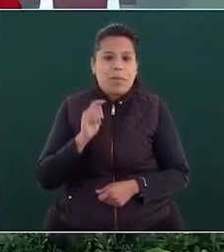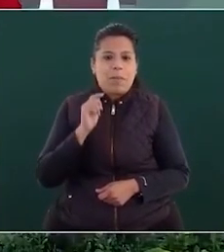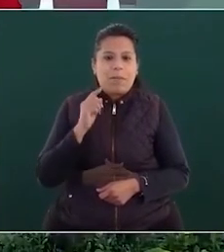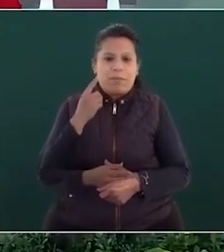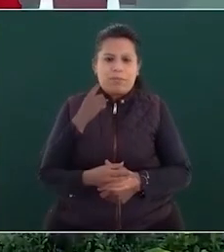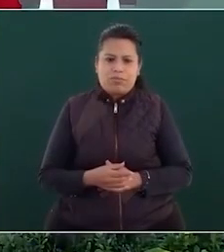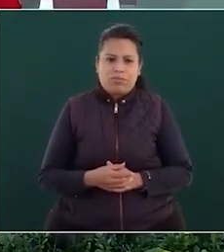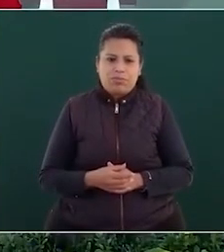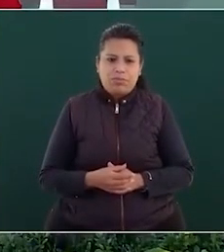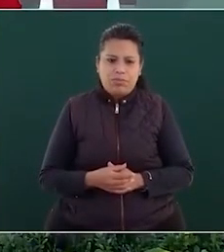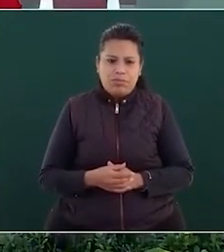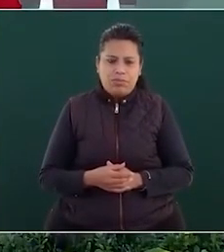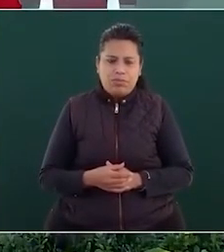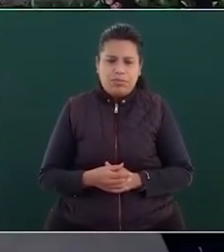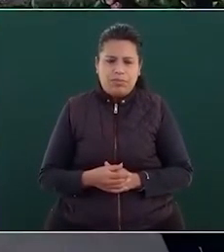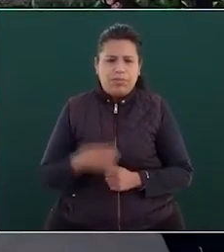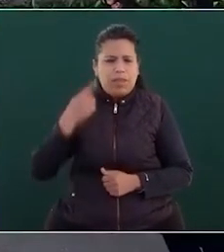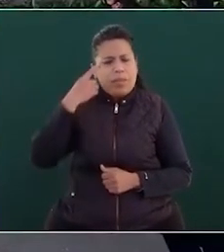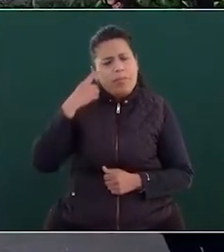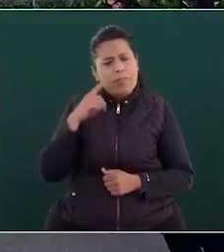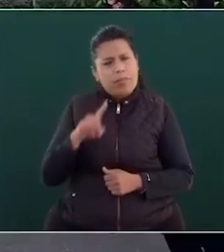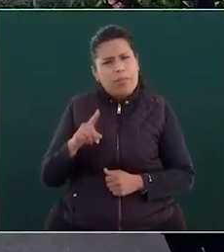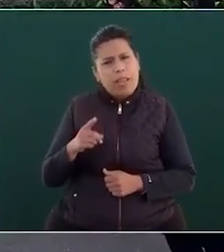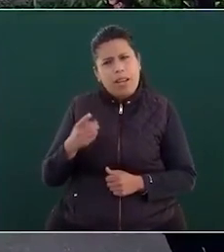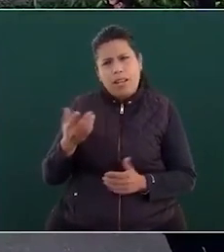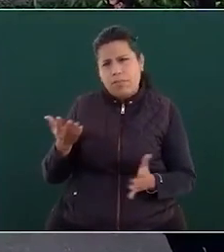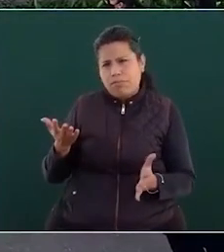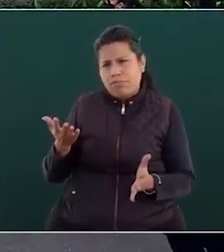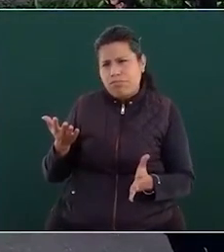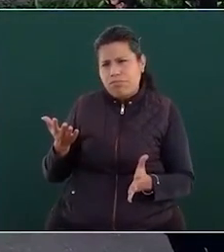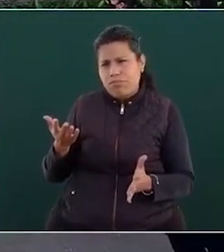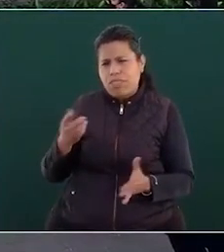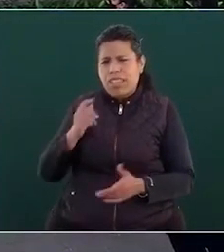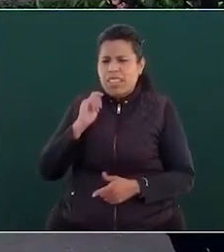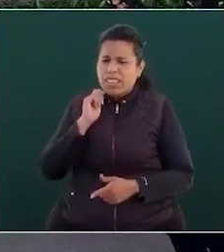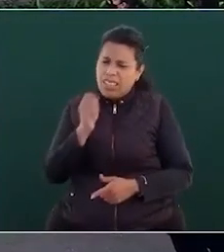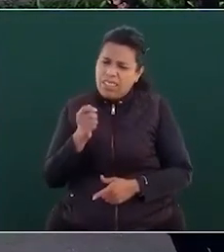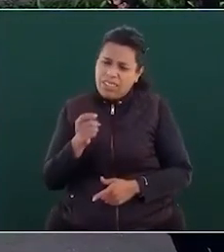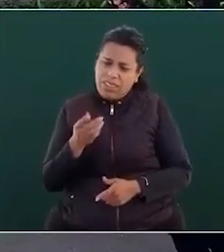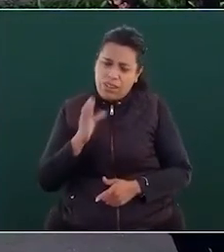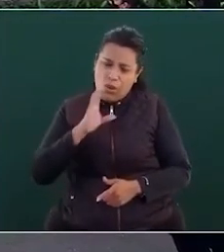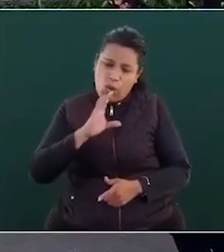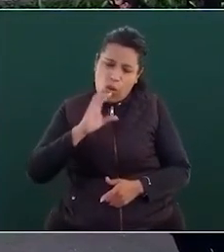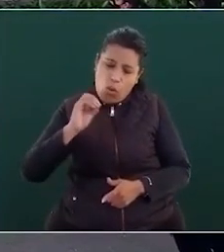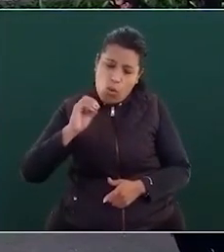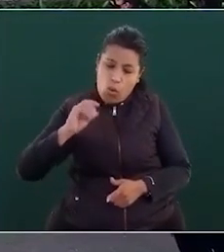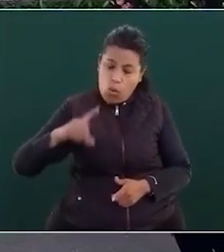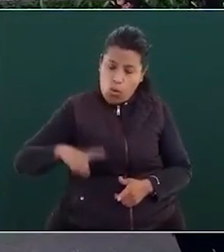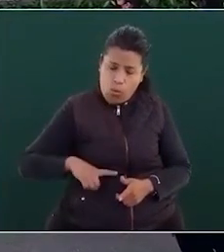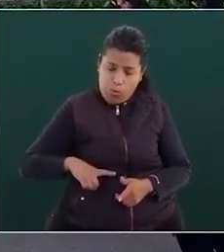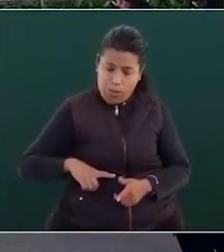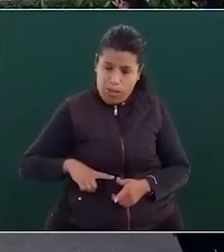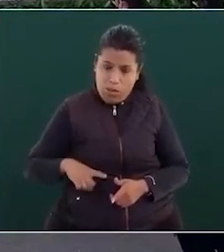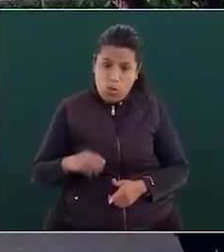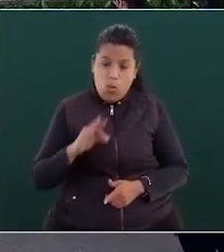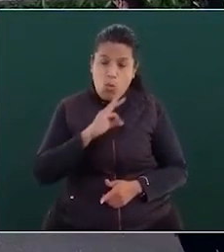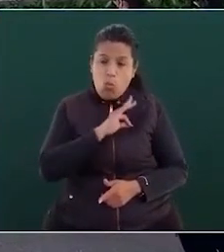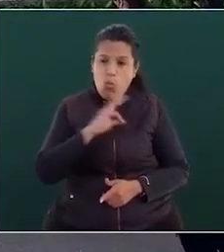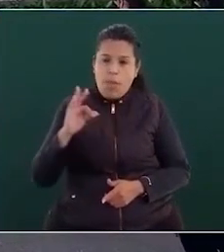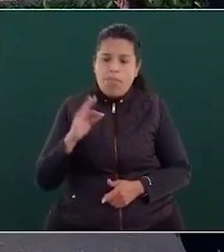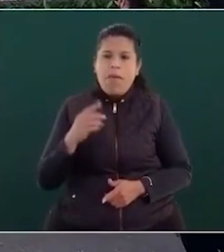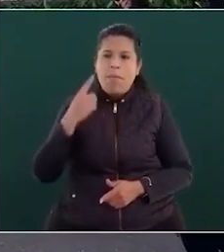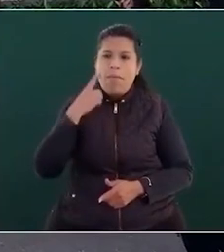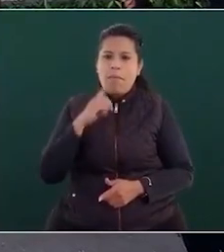para que haya un co-gobierno se requiere reformar la